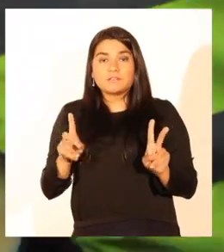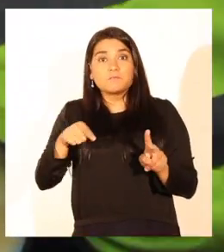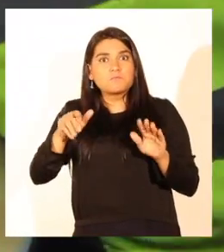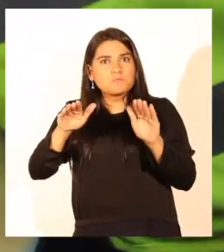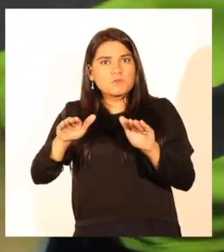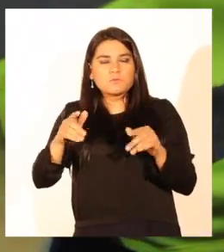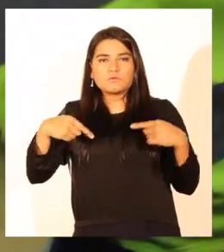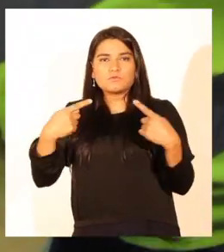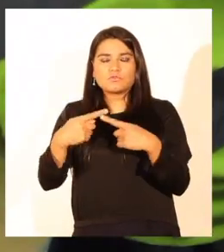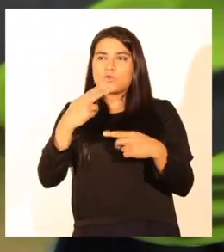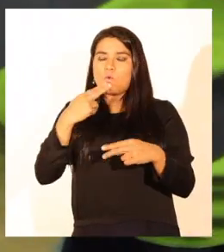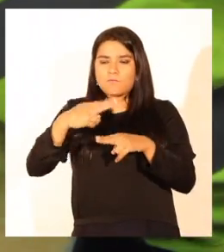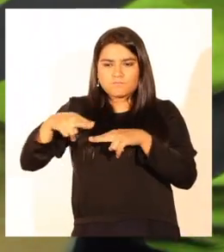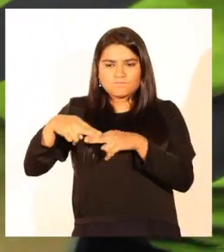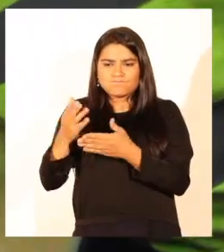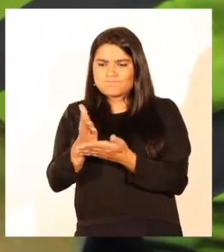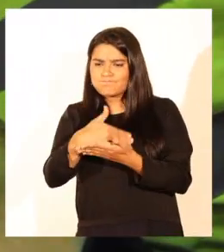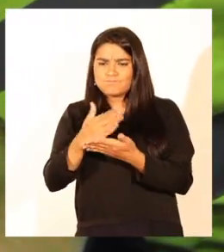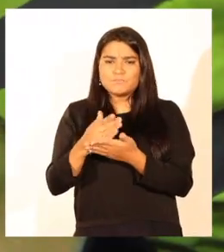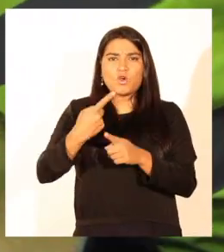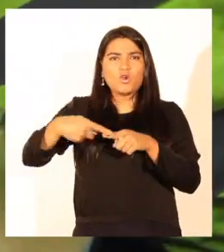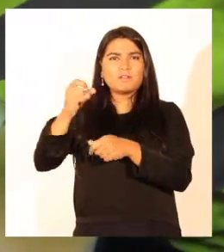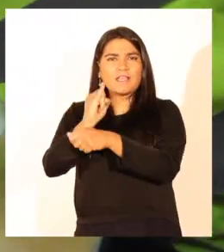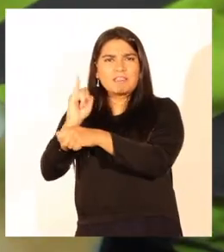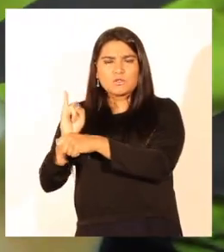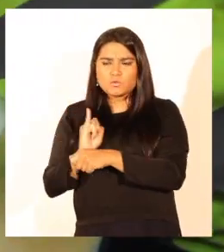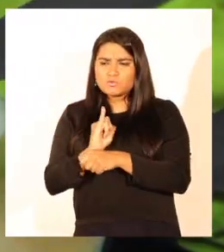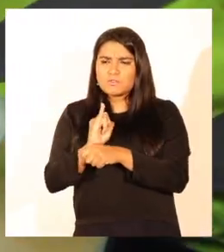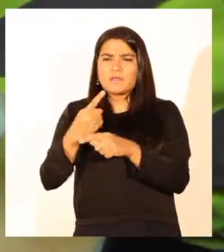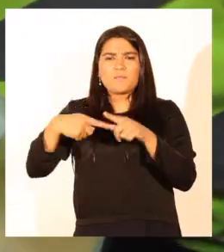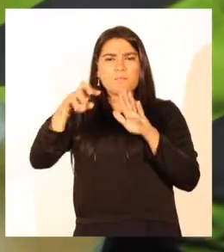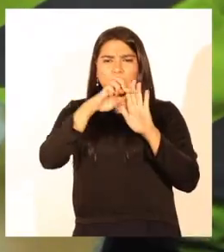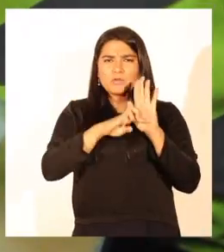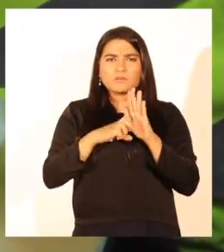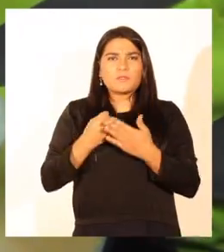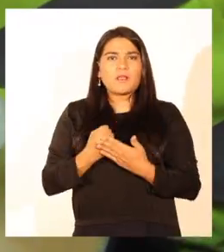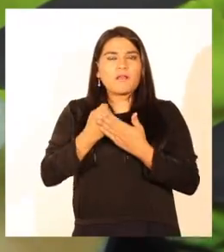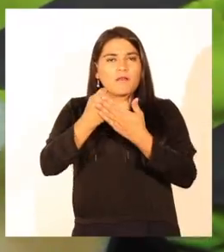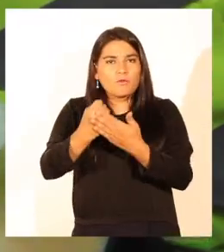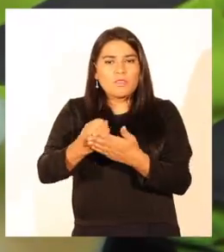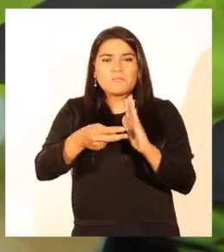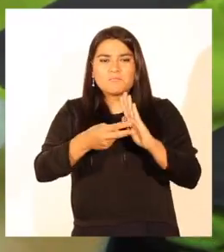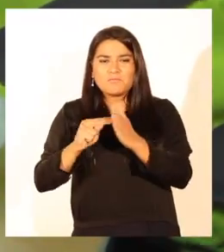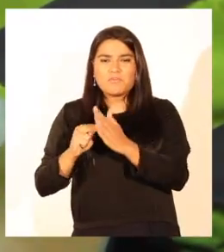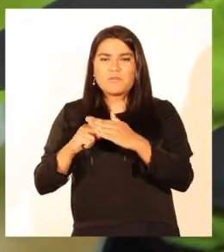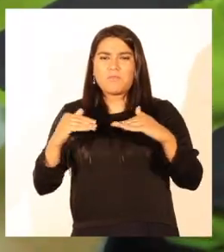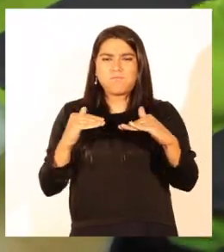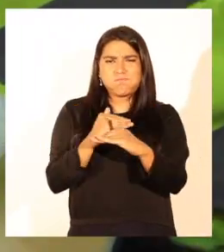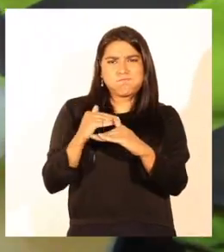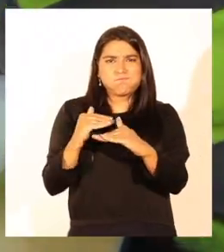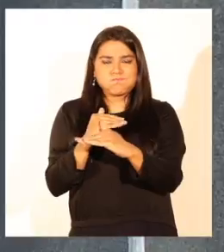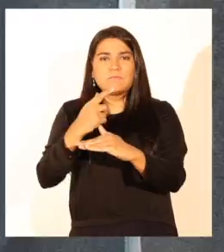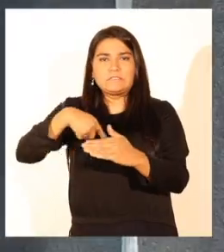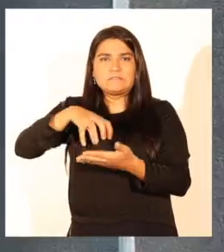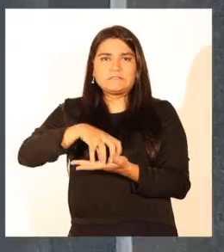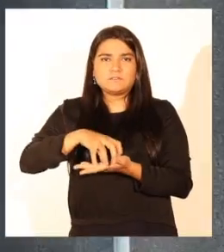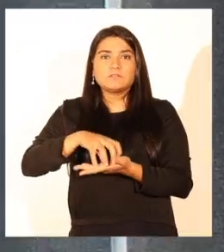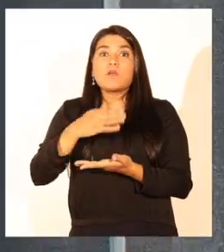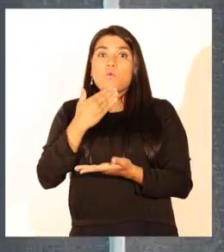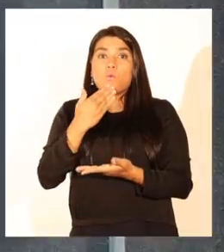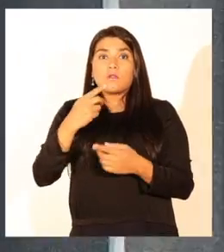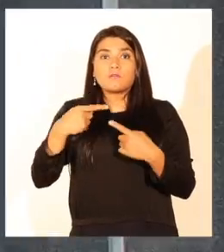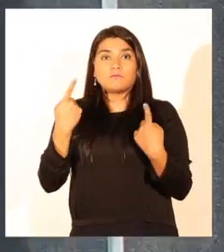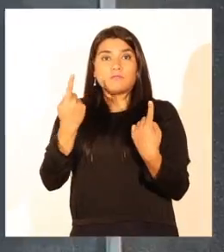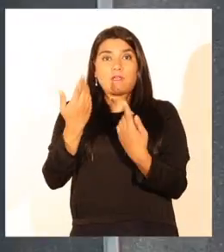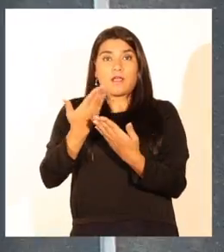Asimismo hemos articulado con organismos del Estado los proyectos para dar solución a los problemas de congestión de la ciudad. Es